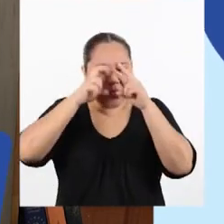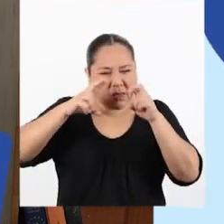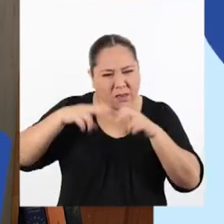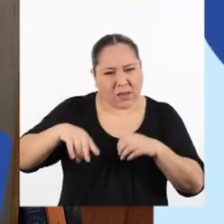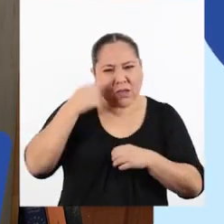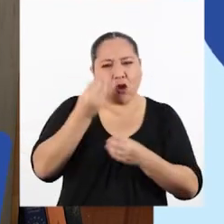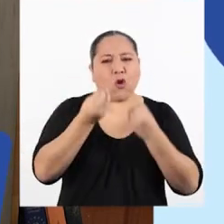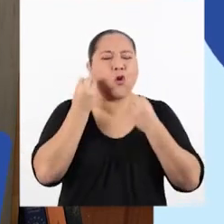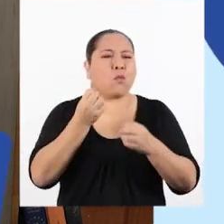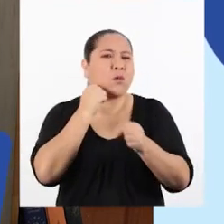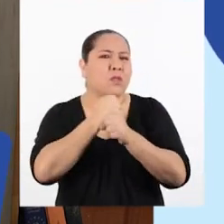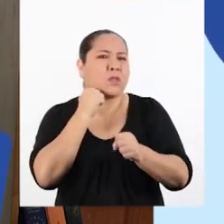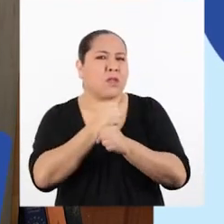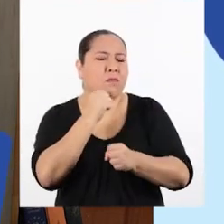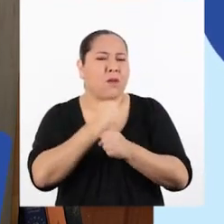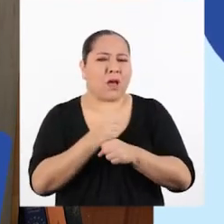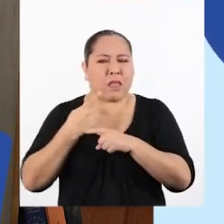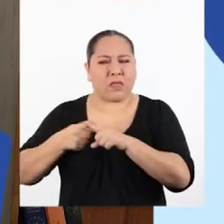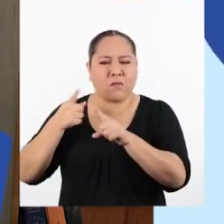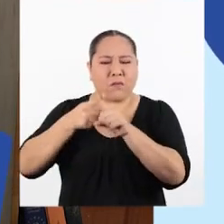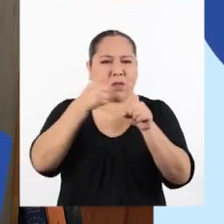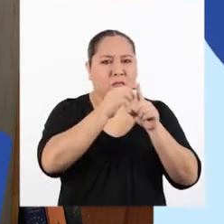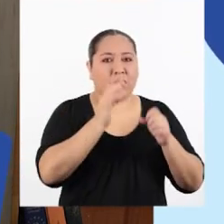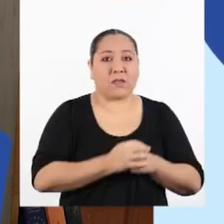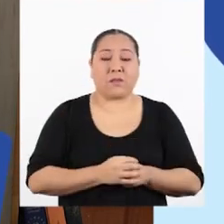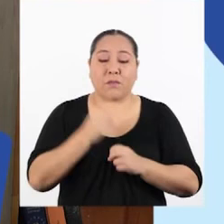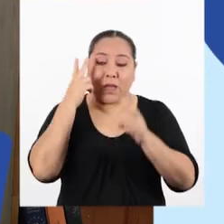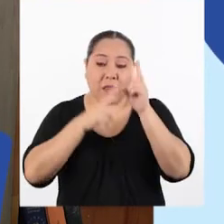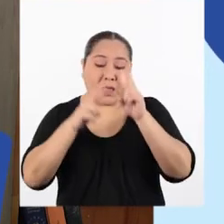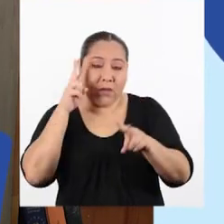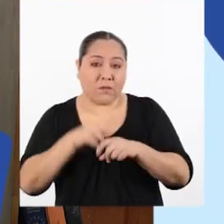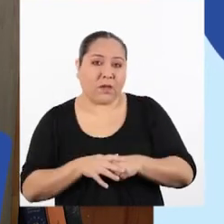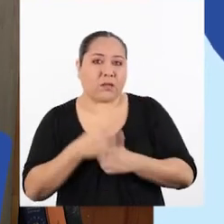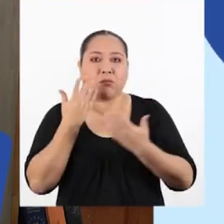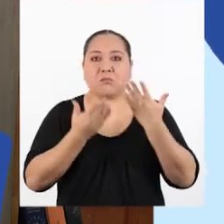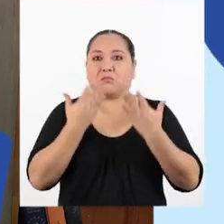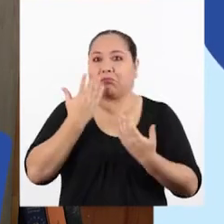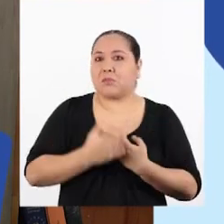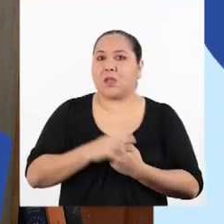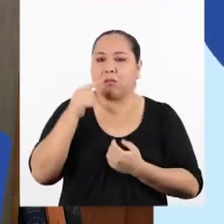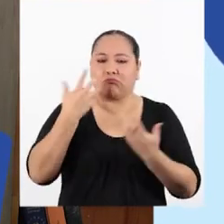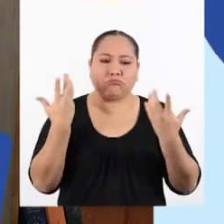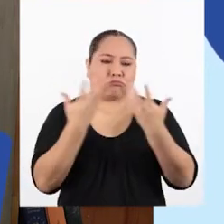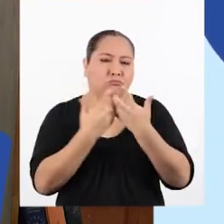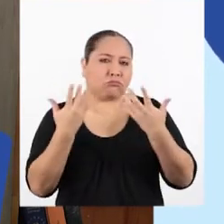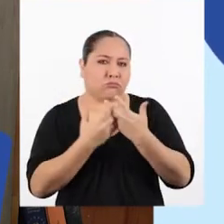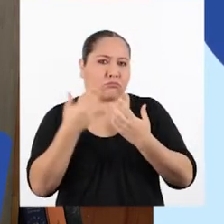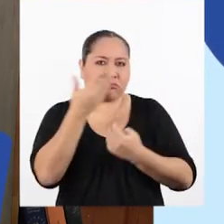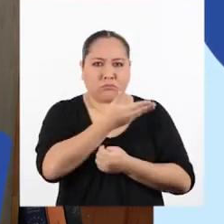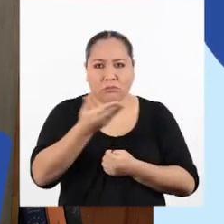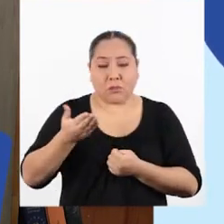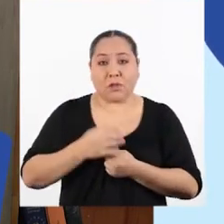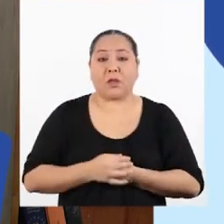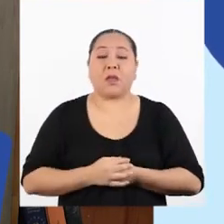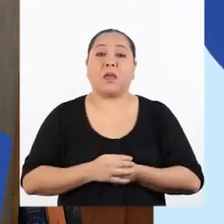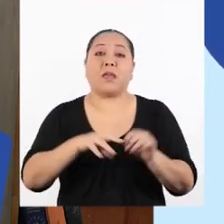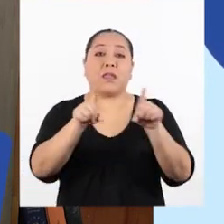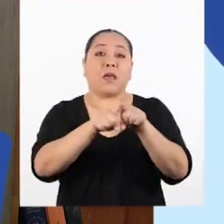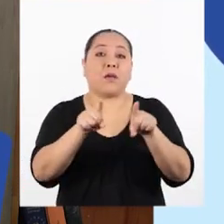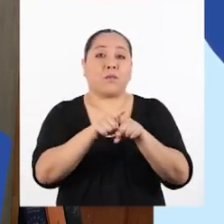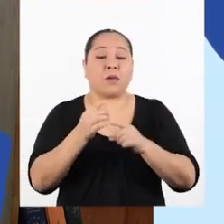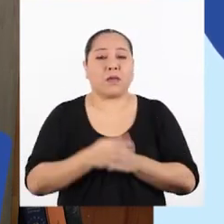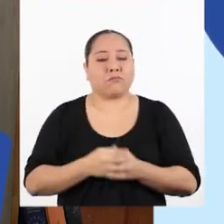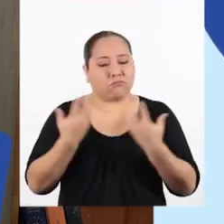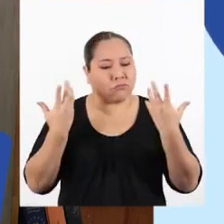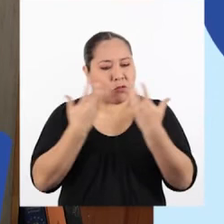el comportamiento de las variables, para ver si es que hay alguna relación entre ellas y si es que